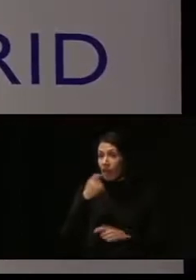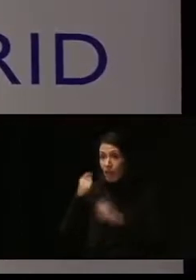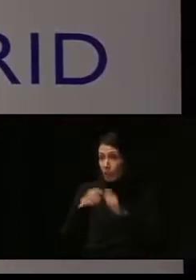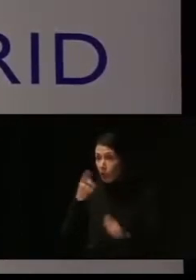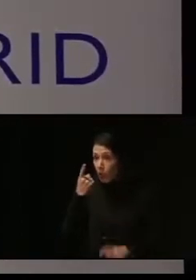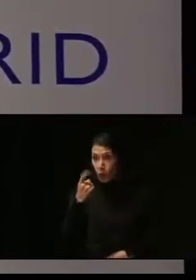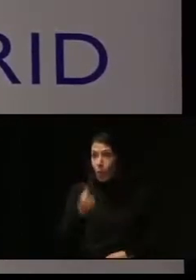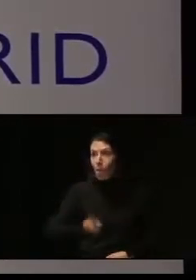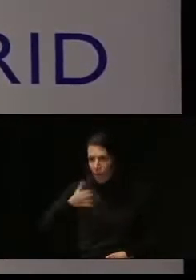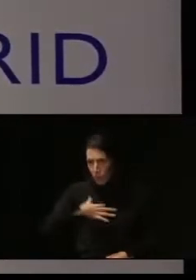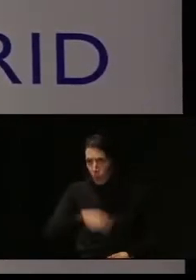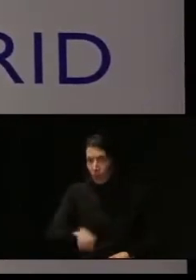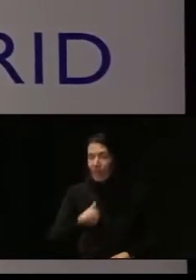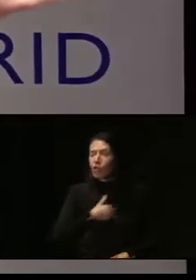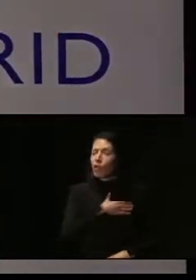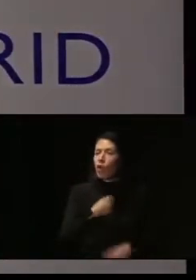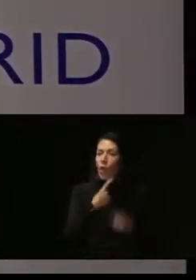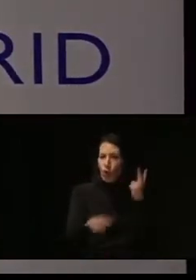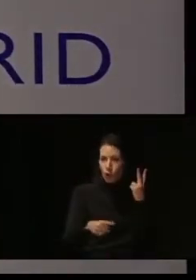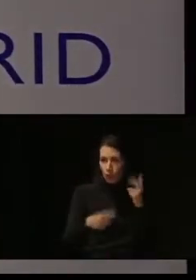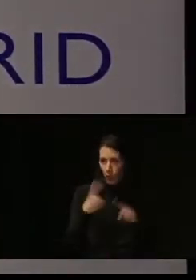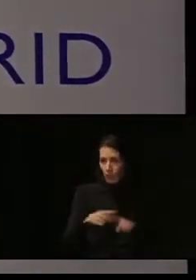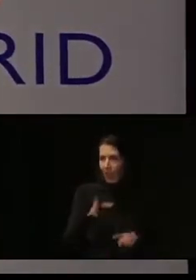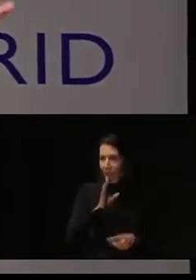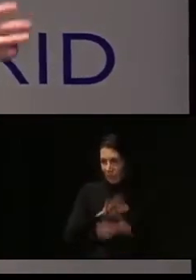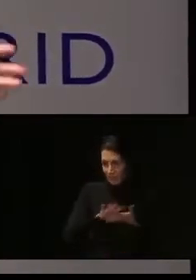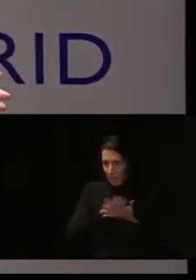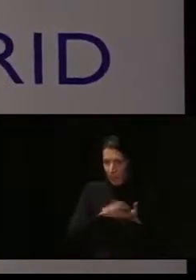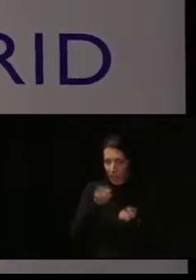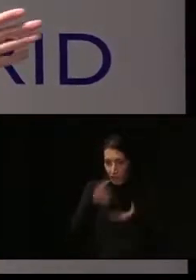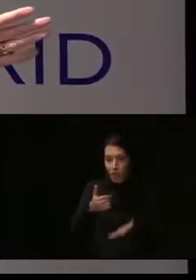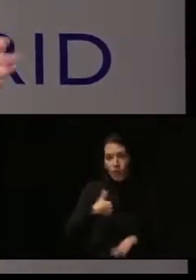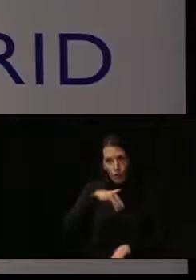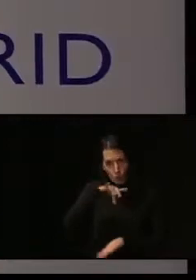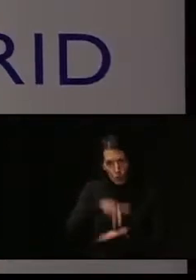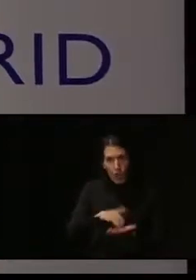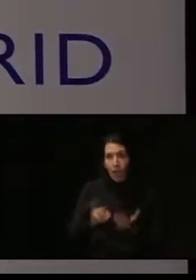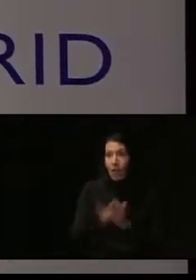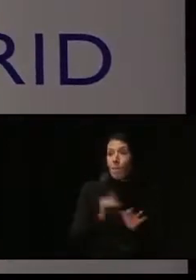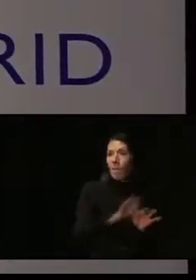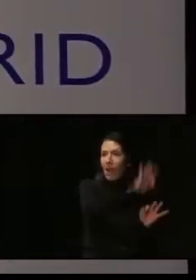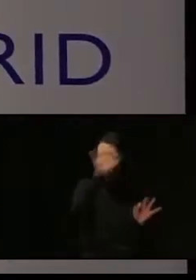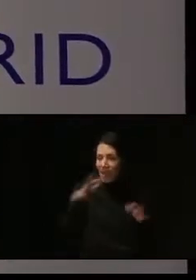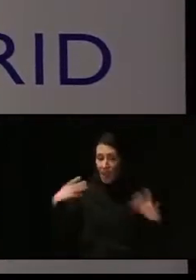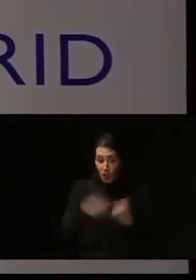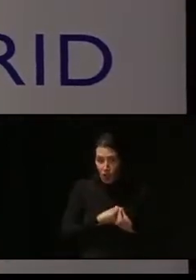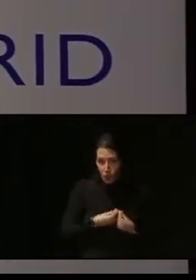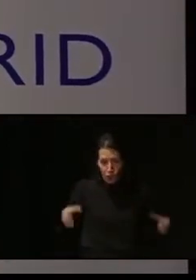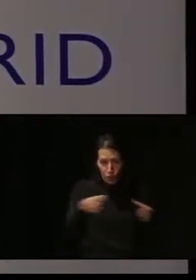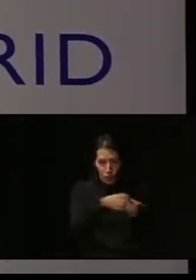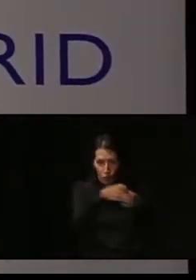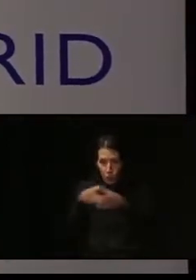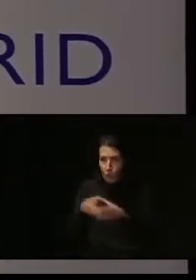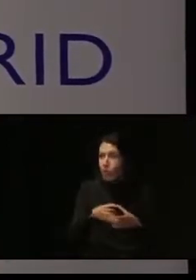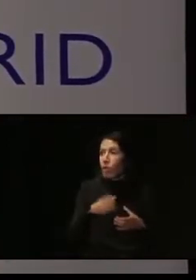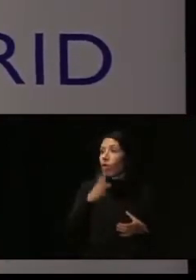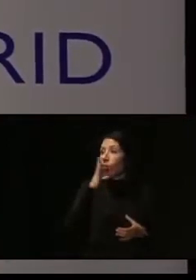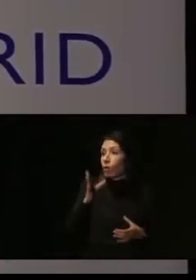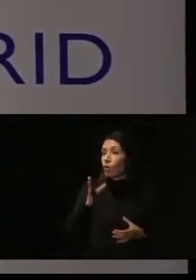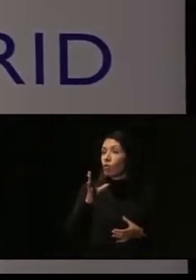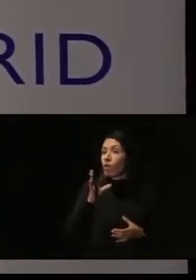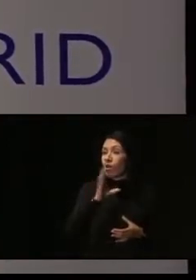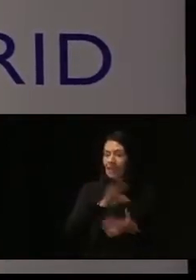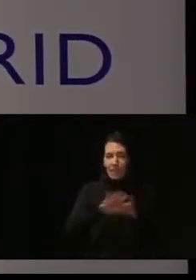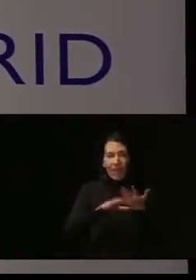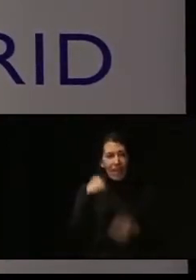cosas le quiero apuntar de lo que ha contado. Yo estuve con ellos toda una mañana. Por eso he hablado a alguien, nos conocíamos